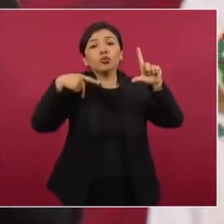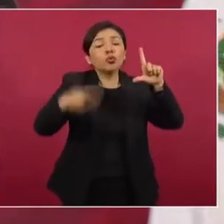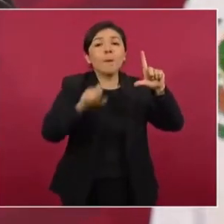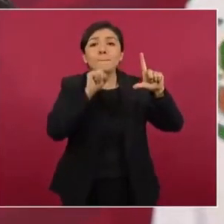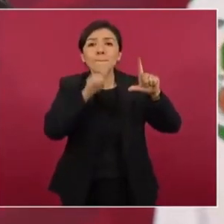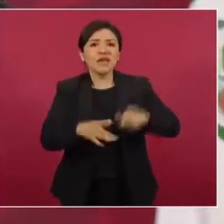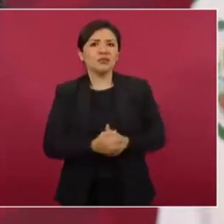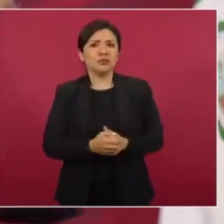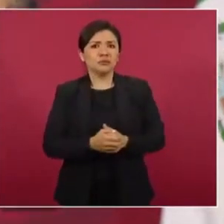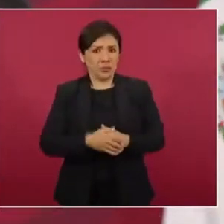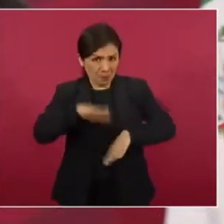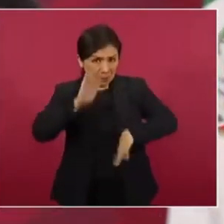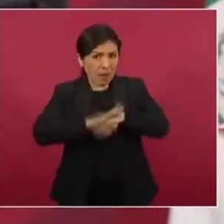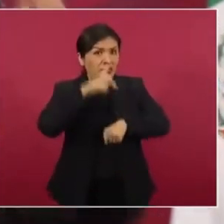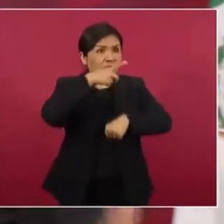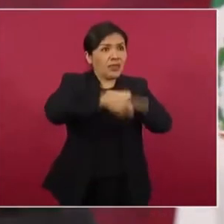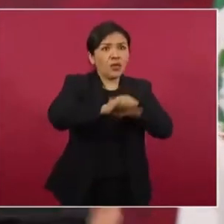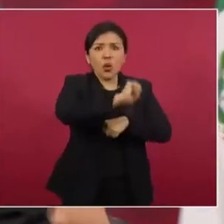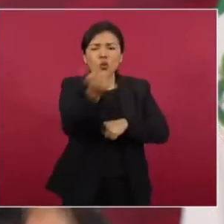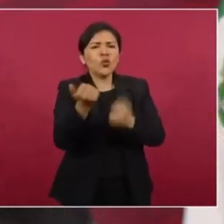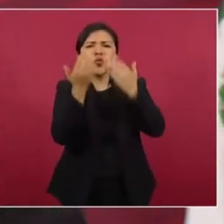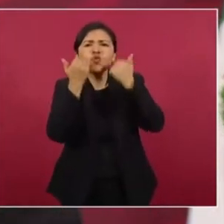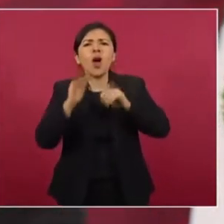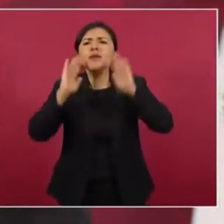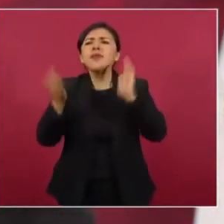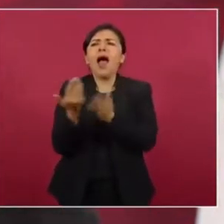ya no se causa ningún daño porque están hechas,